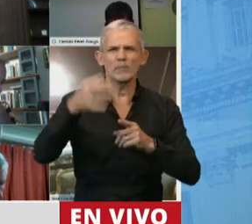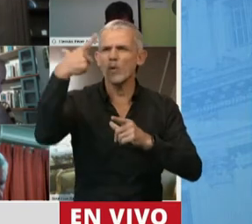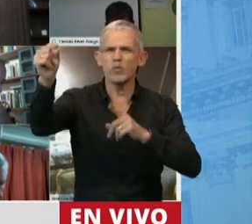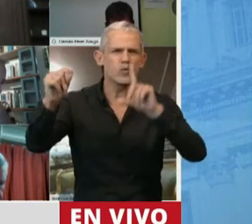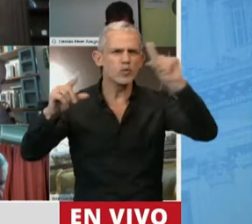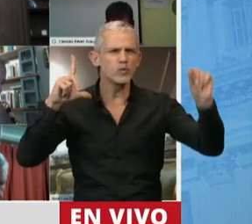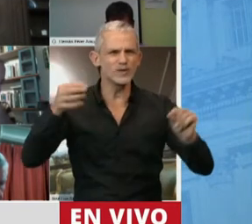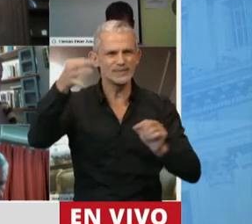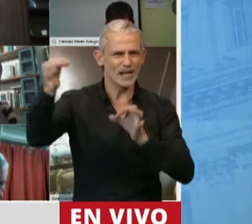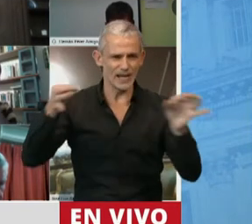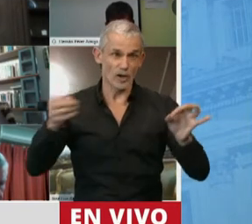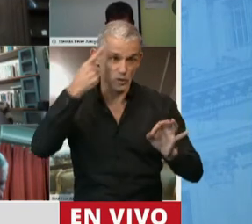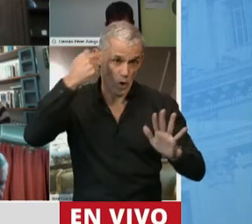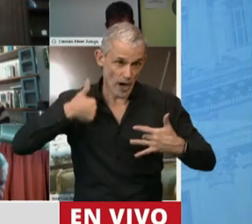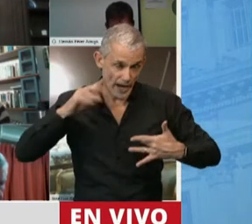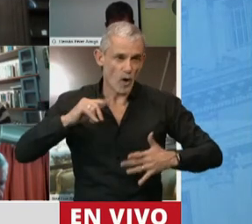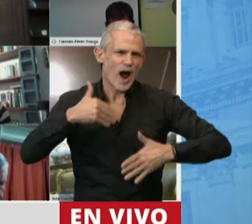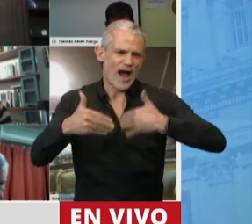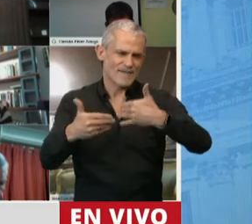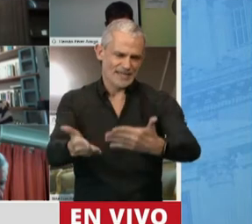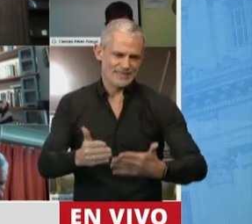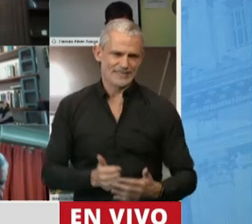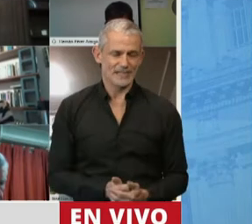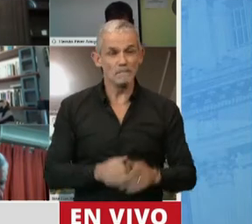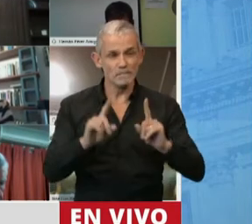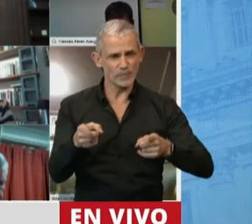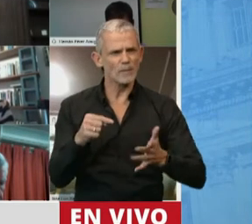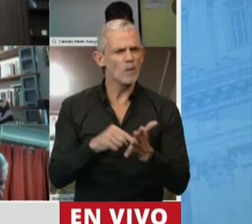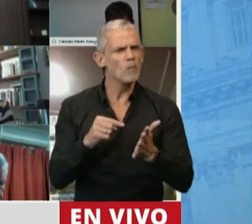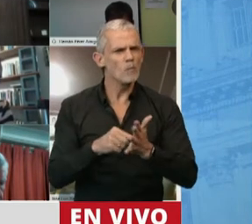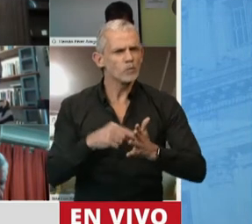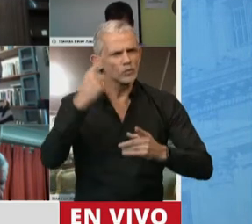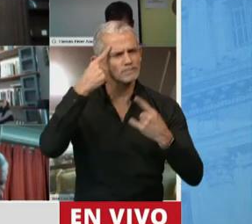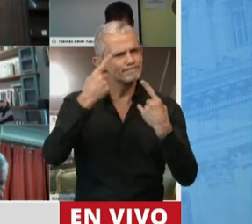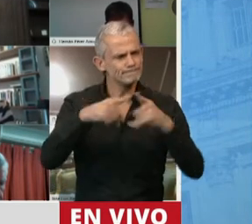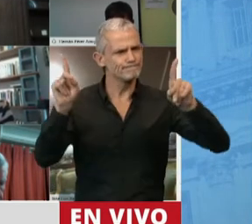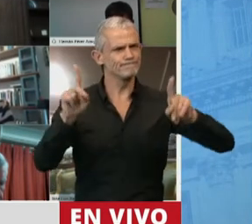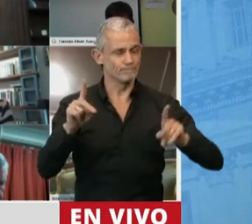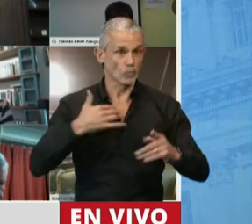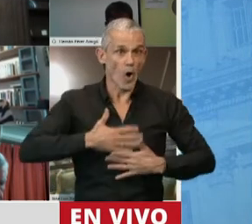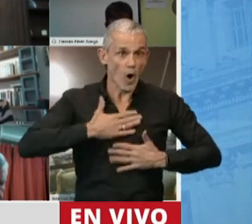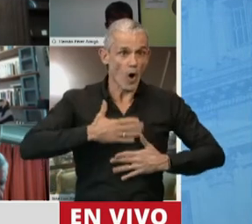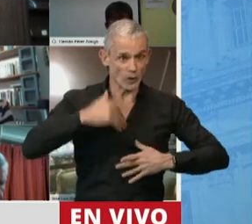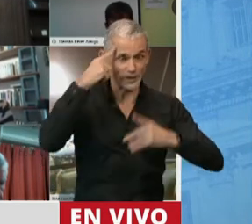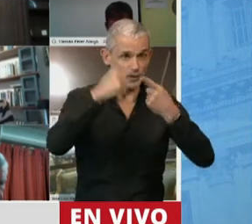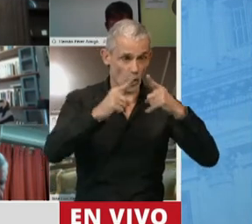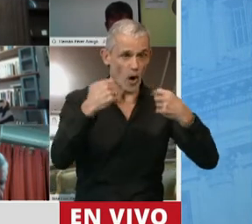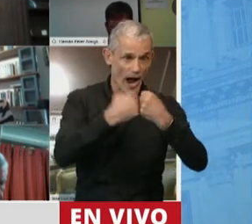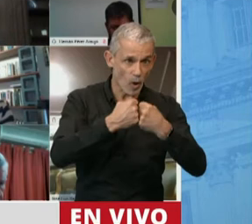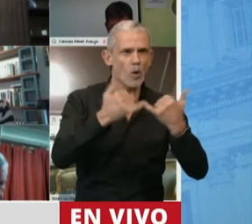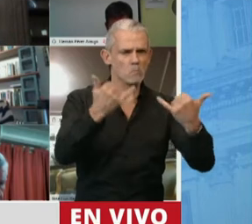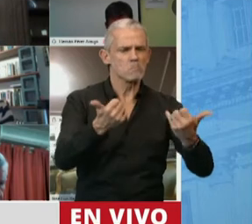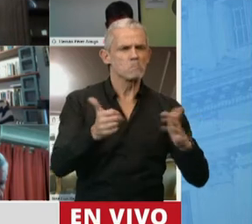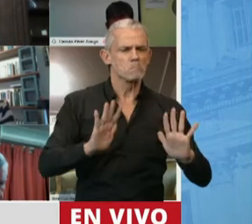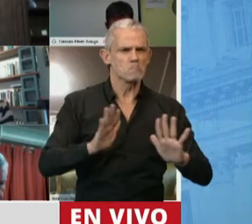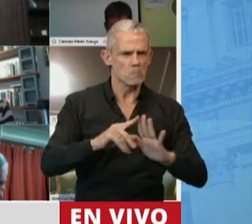y creo que es un avance. Y quiero hablar de un punto que ha generado disidencia, celebro por un lado el acuerdo y el consenso para